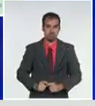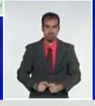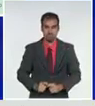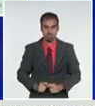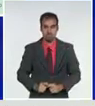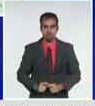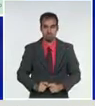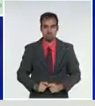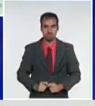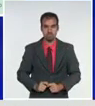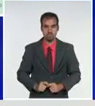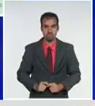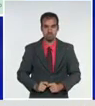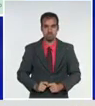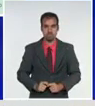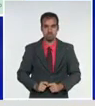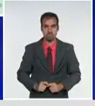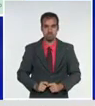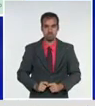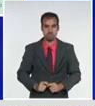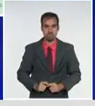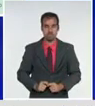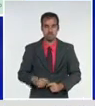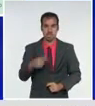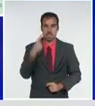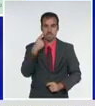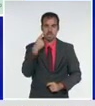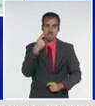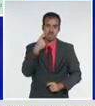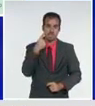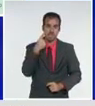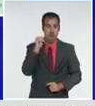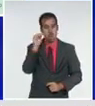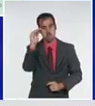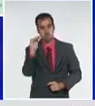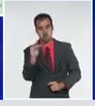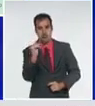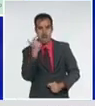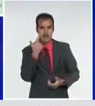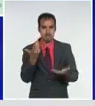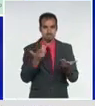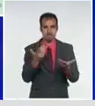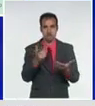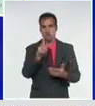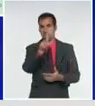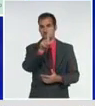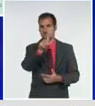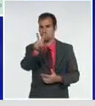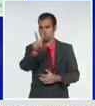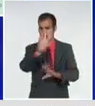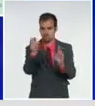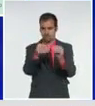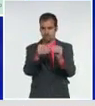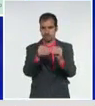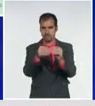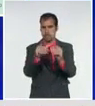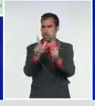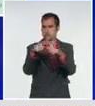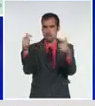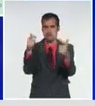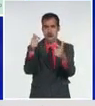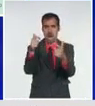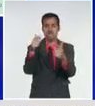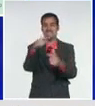casos autóctonos, menos ayer, 12 casos, y el mayor número, del municipio Cabecera,